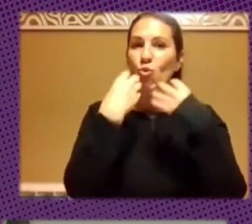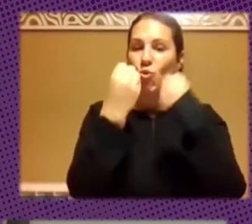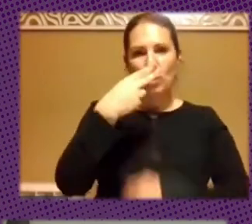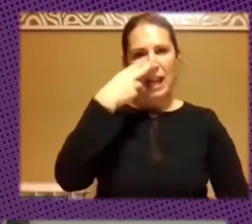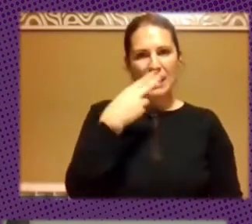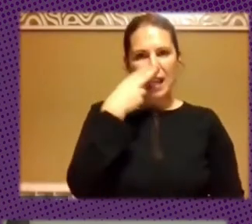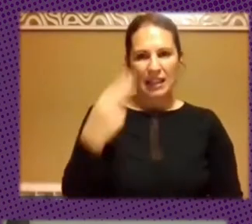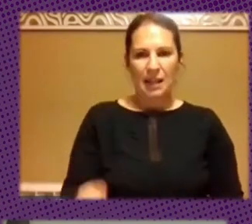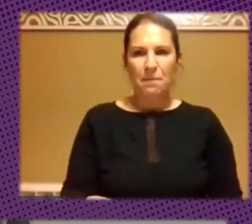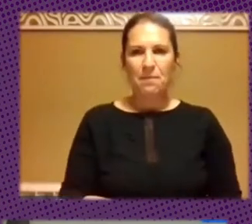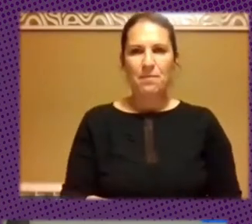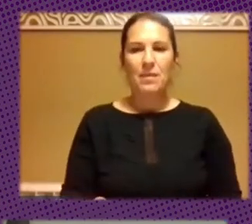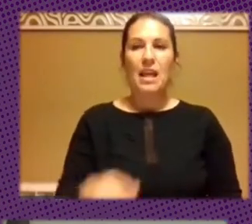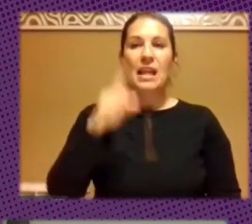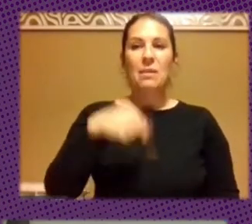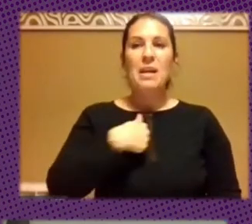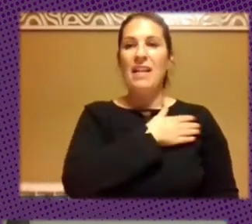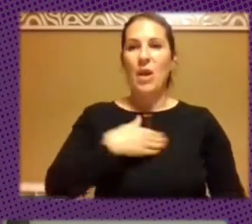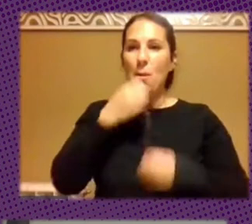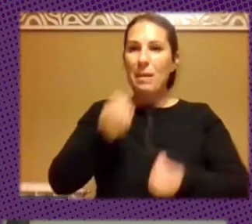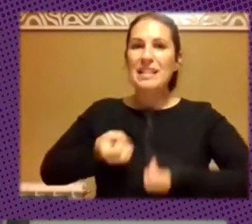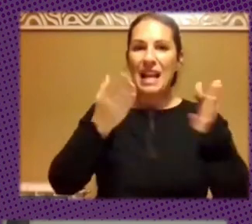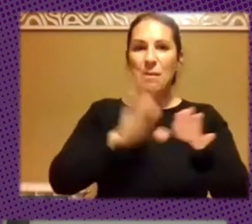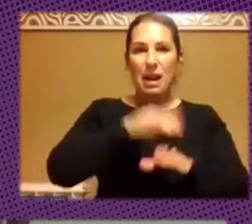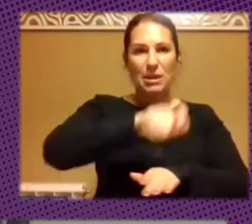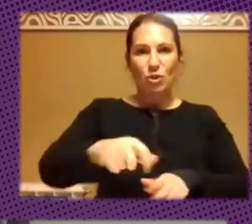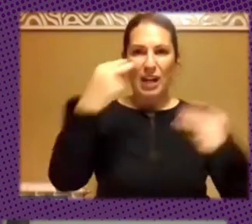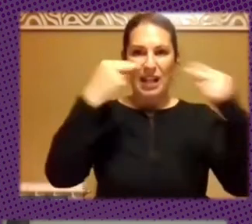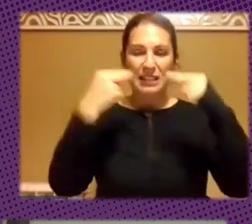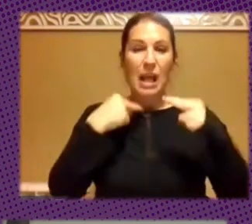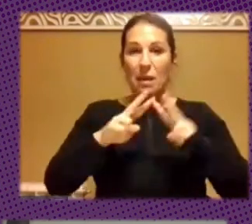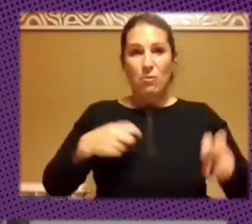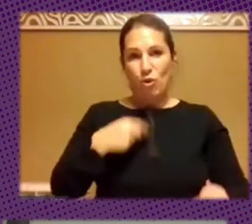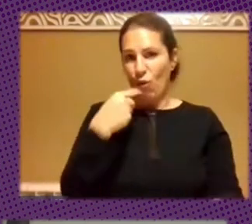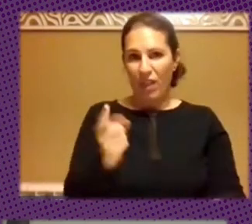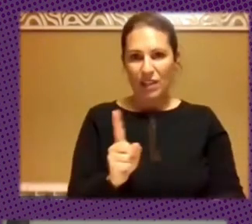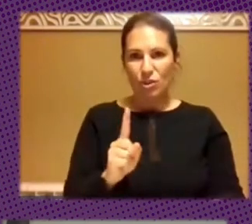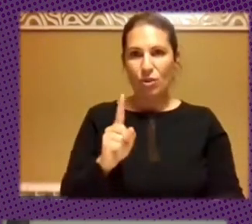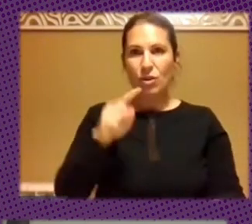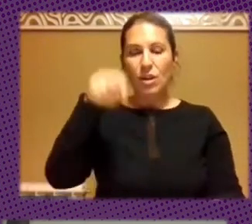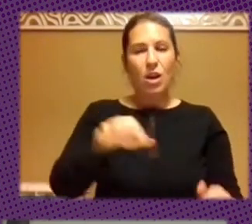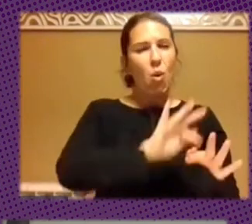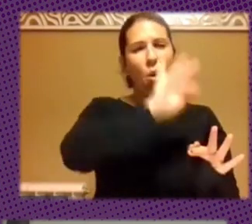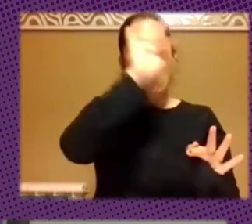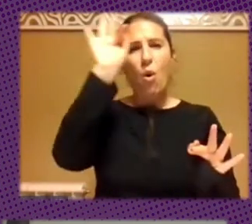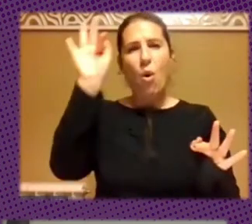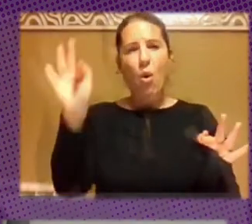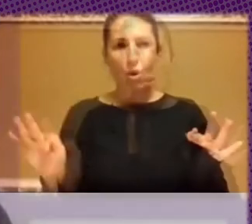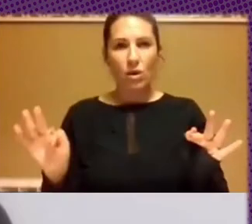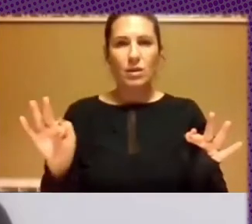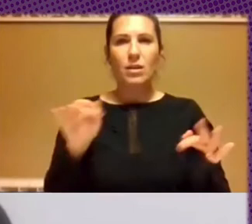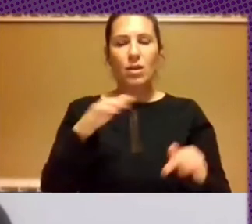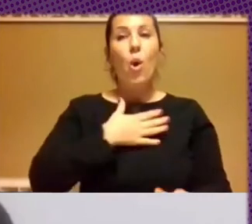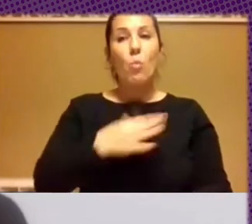Voy también a dar un mensaje a la gente que nos está viendo porque no lo comenté al principio. Durante toda la retransmisión, digamos, van a